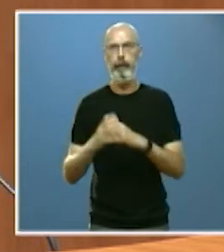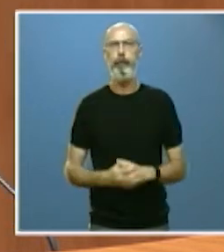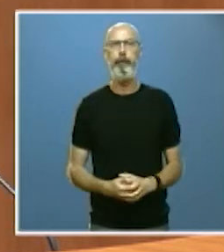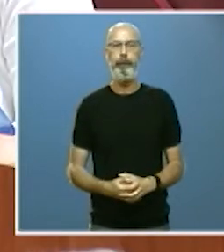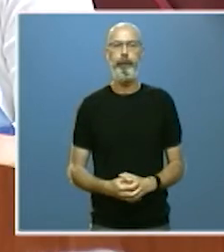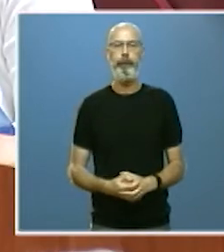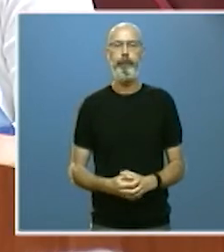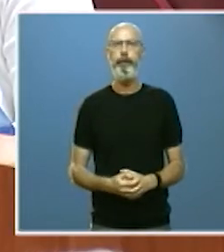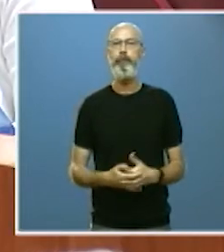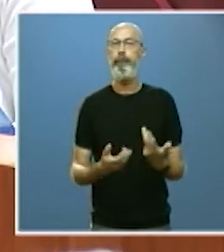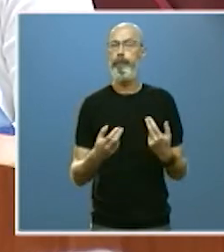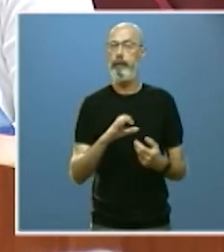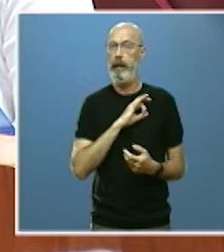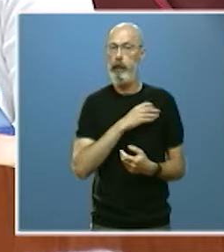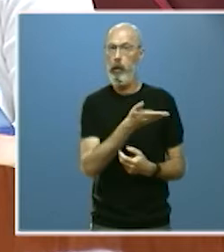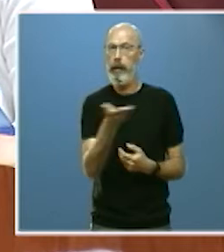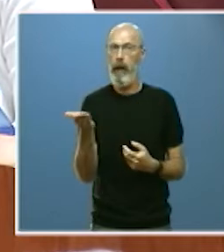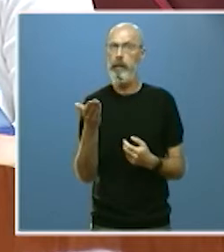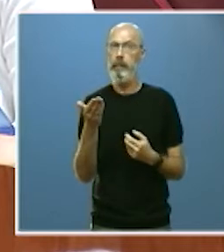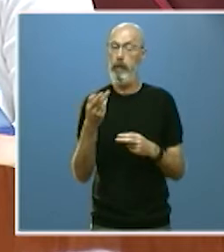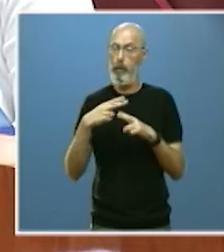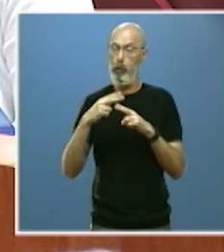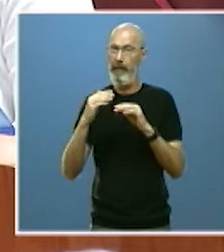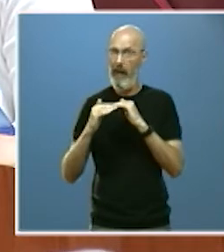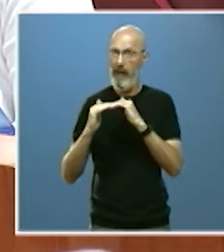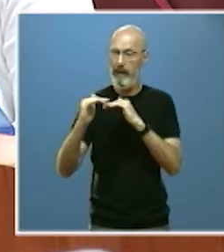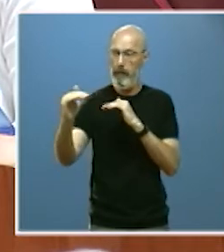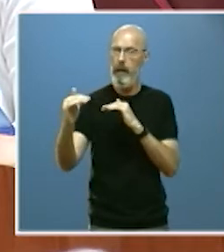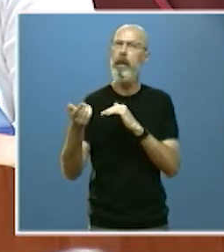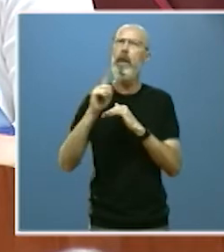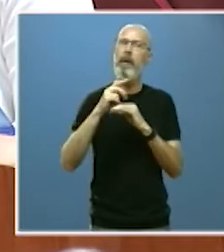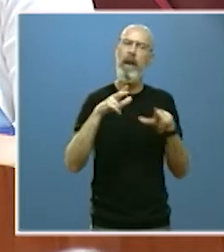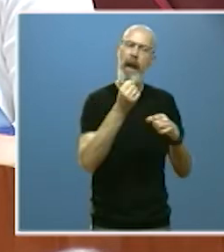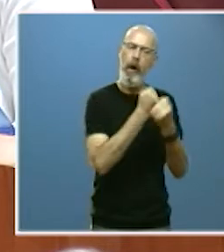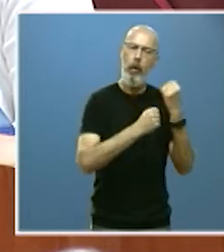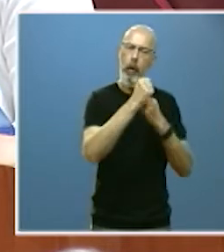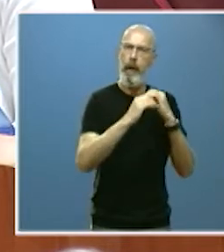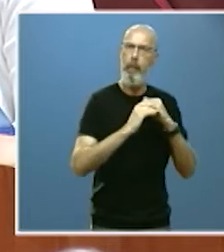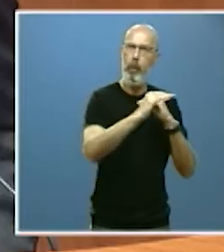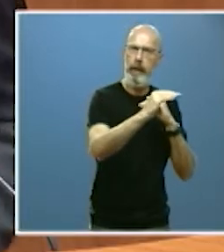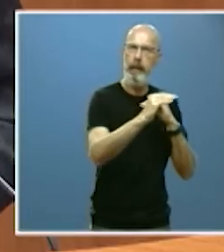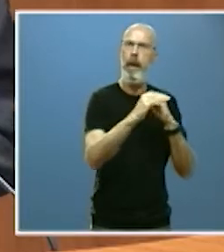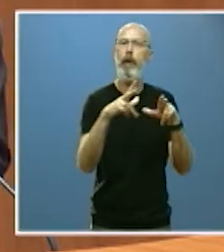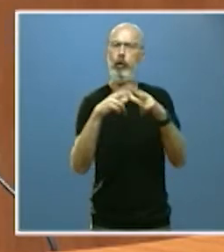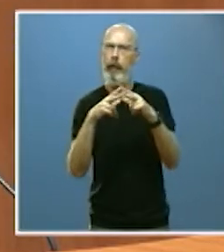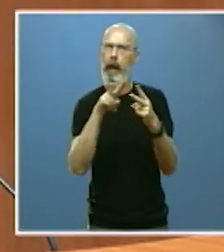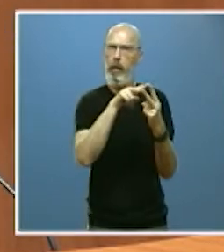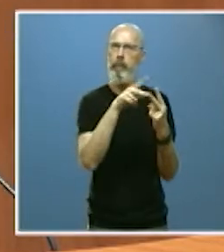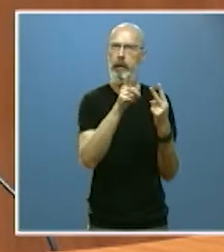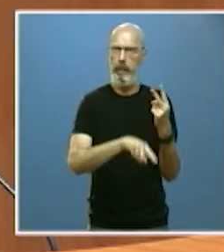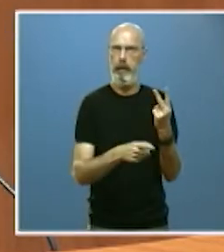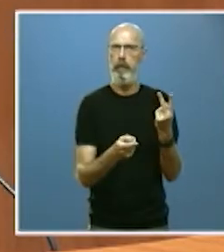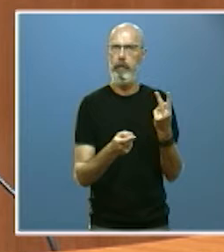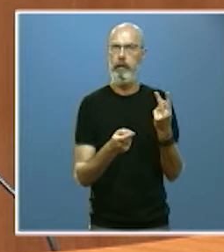Señorías, junto a la estabilidad política se encuentra también la estabilidad económica y social, a la que viene